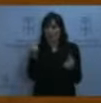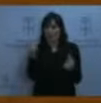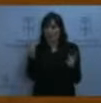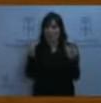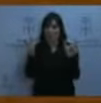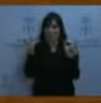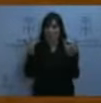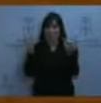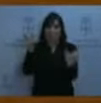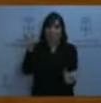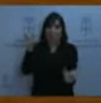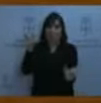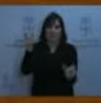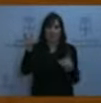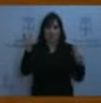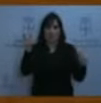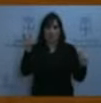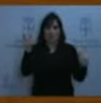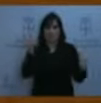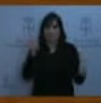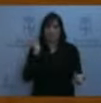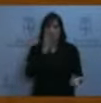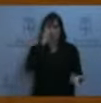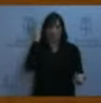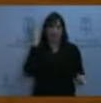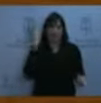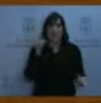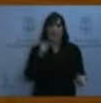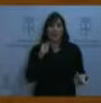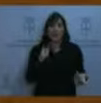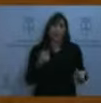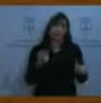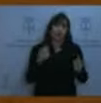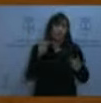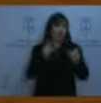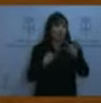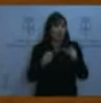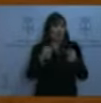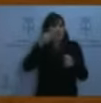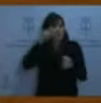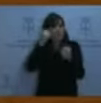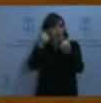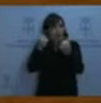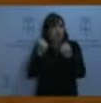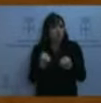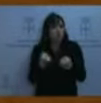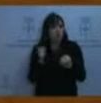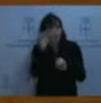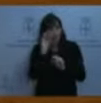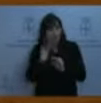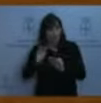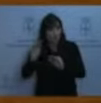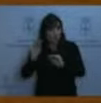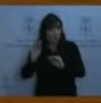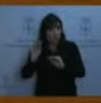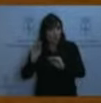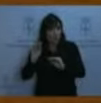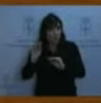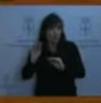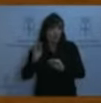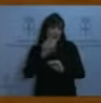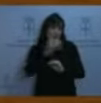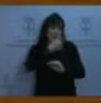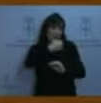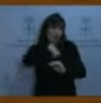Se hizo contra la opinión de los expertos. Pedimos una comisión de expertos y luego los expertos dicen una cosa y se hace lo contrario. Porque dijeron, primero,